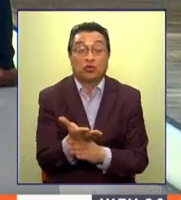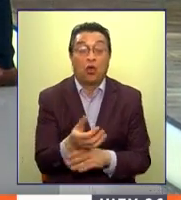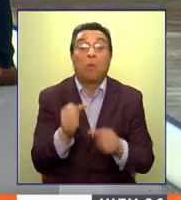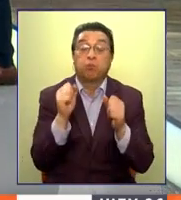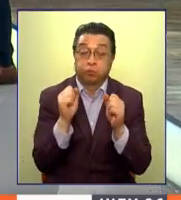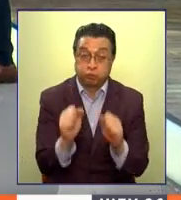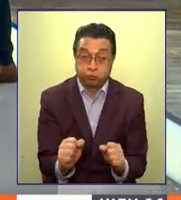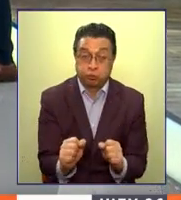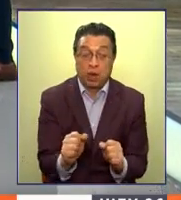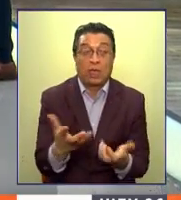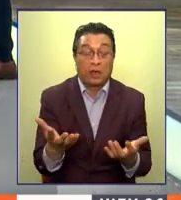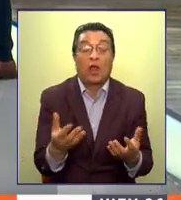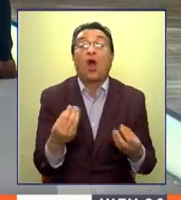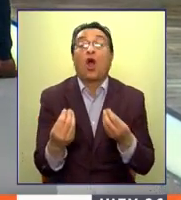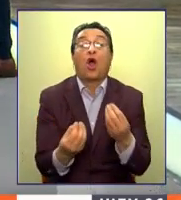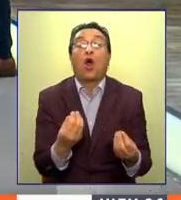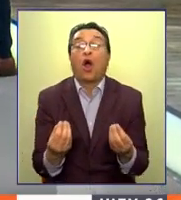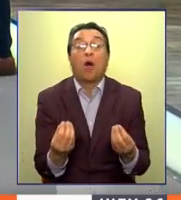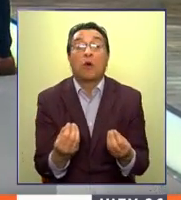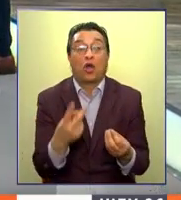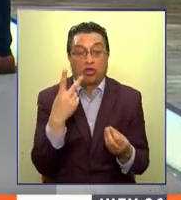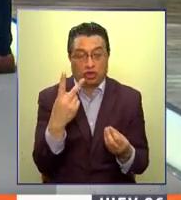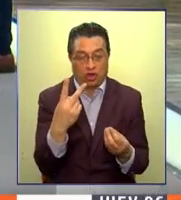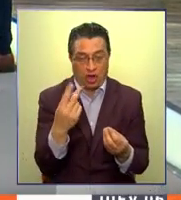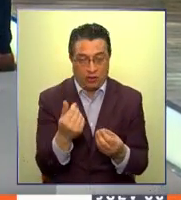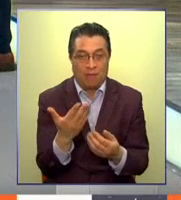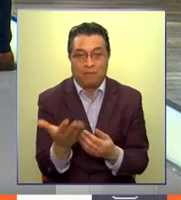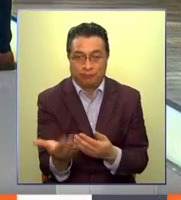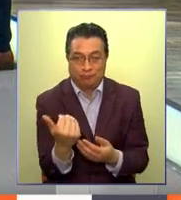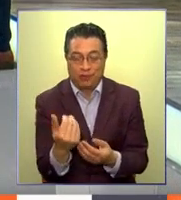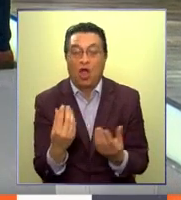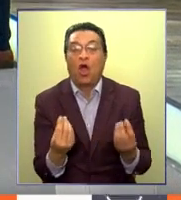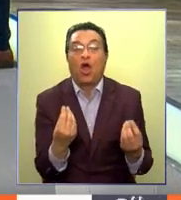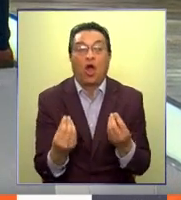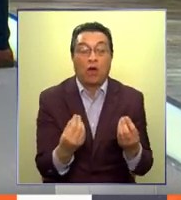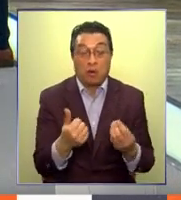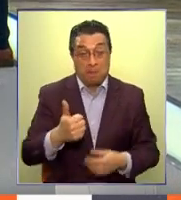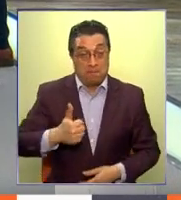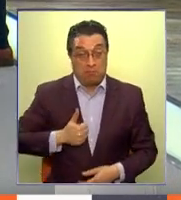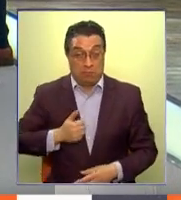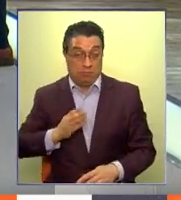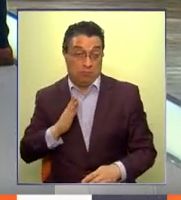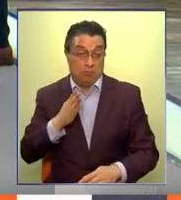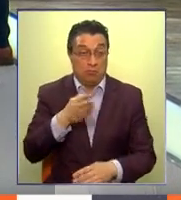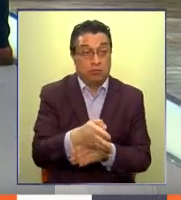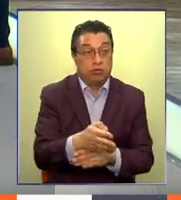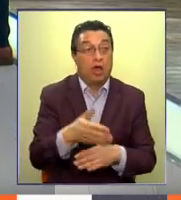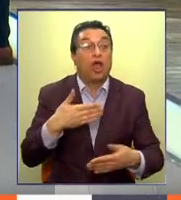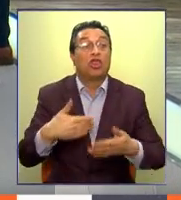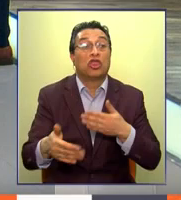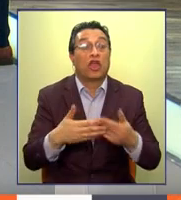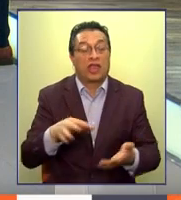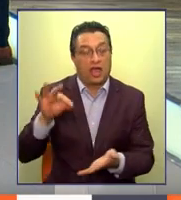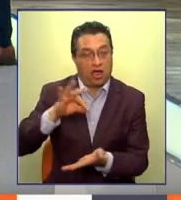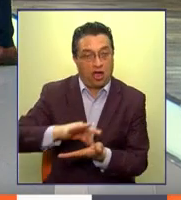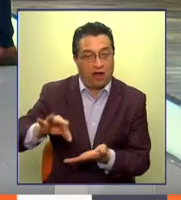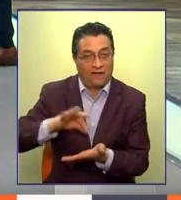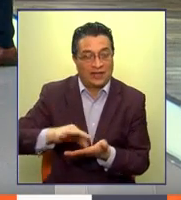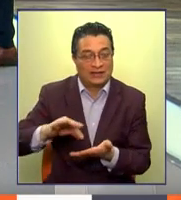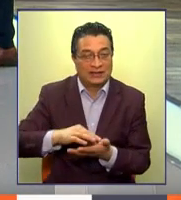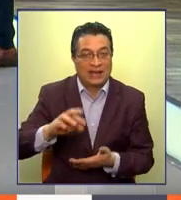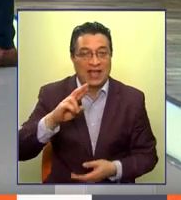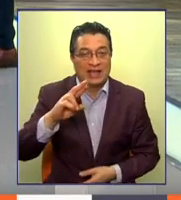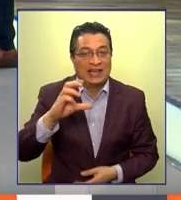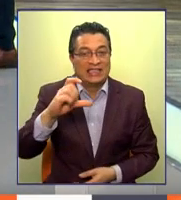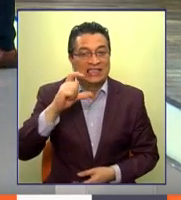realizar de la siguiente forma, son dos maneras puntualmente, de manera presencial, donde en las oficinas del registro